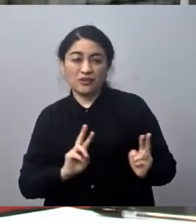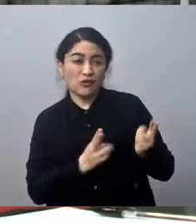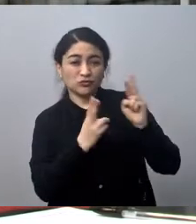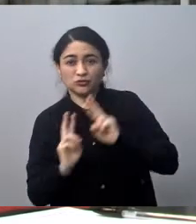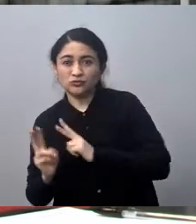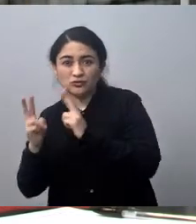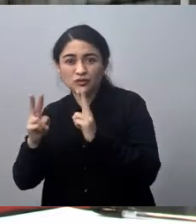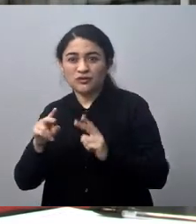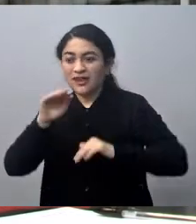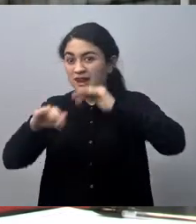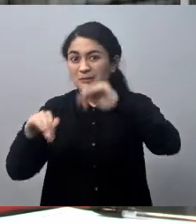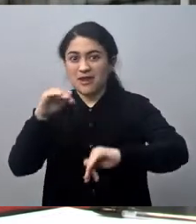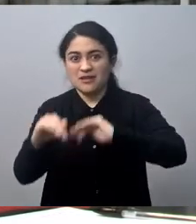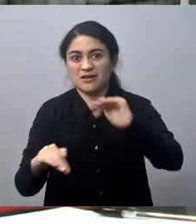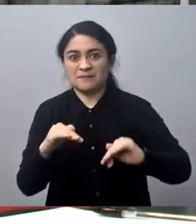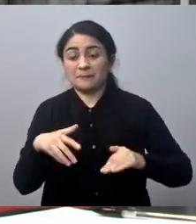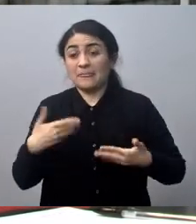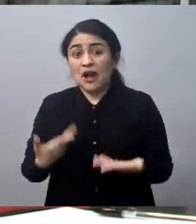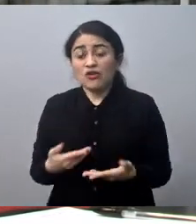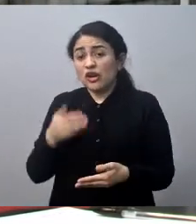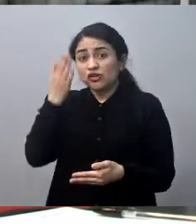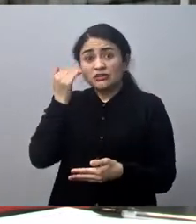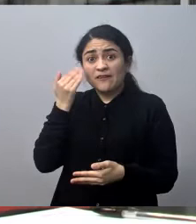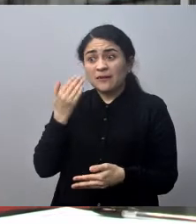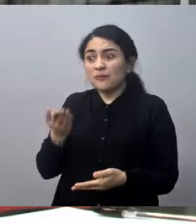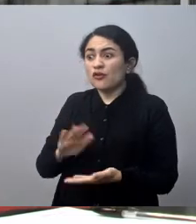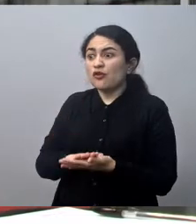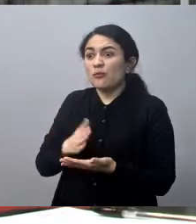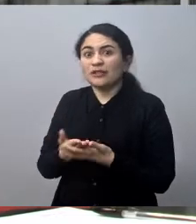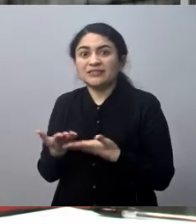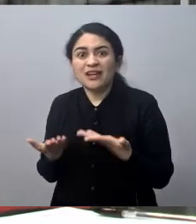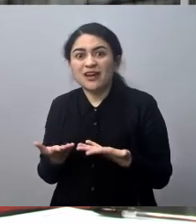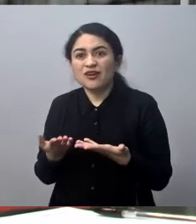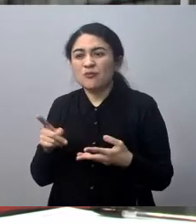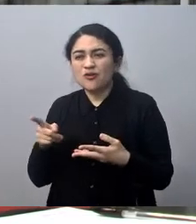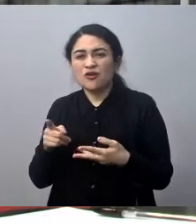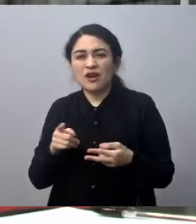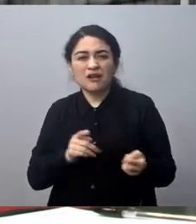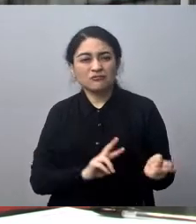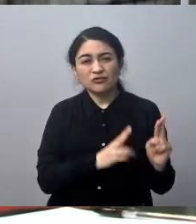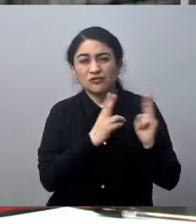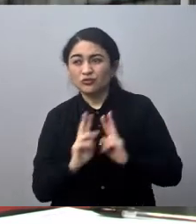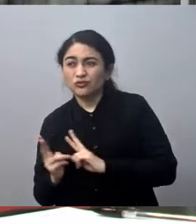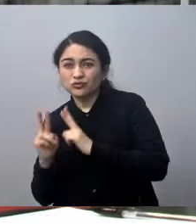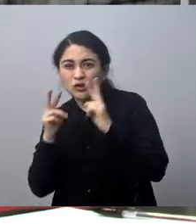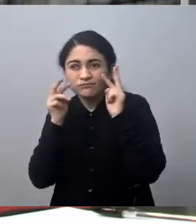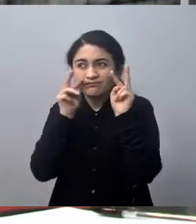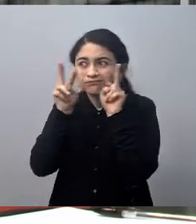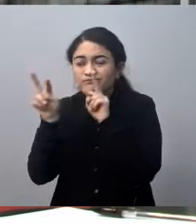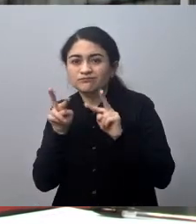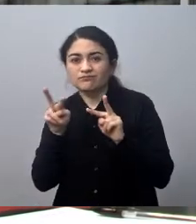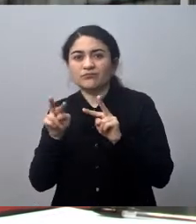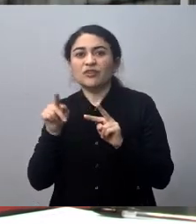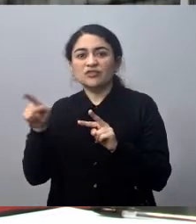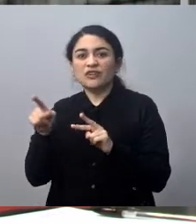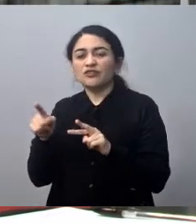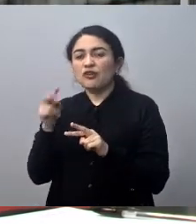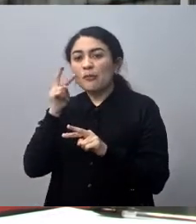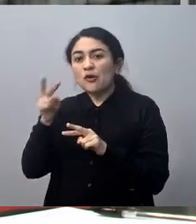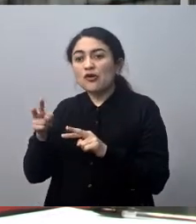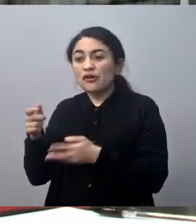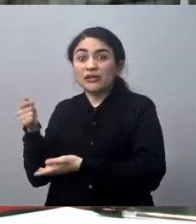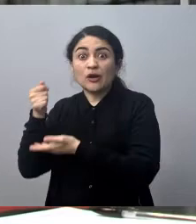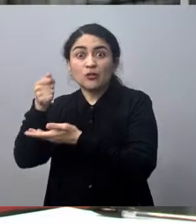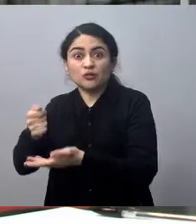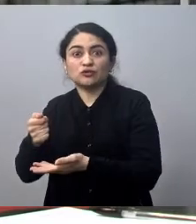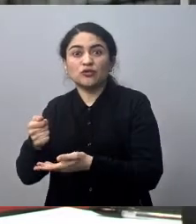cambiarla, hoy día no sabemos las condiciones que está la estructura y eso lo hemos contratado con recursos municipales, ese fue